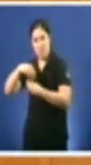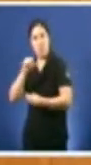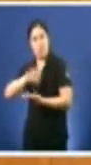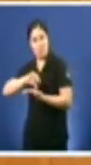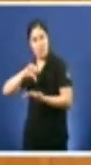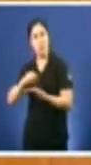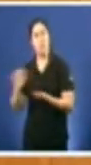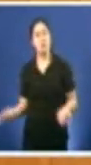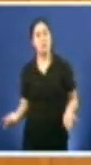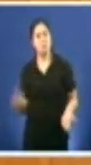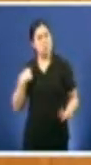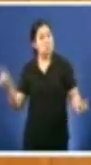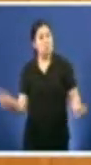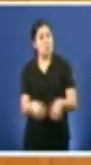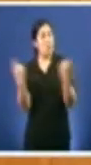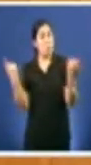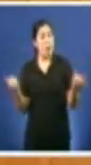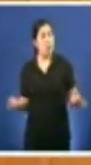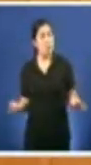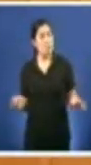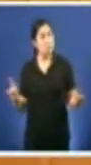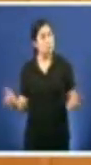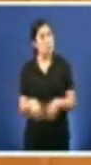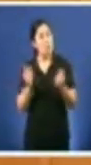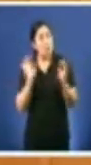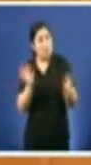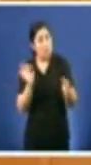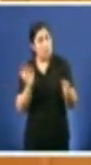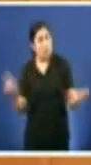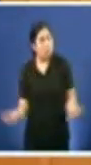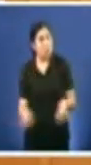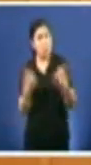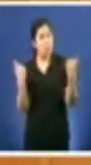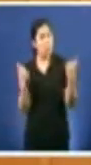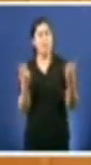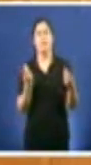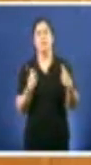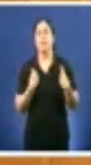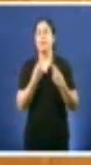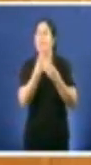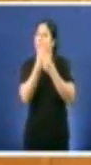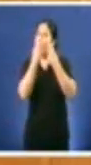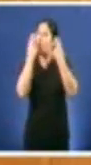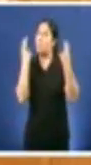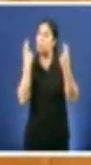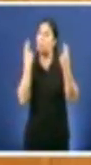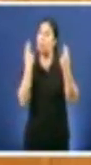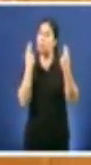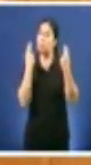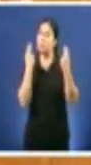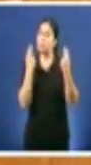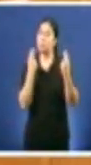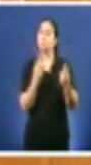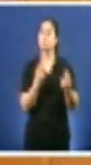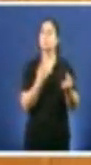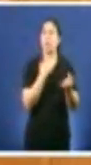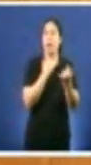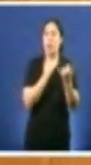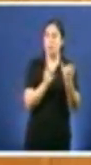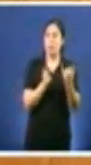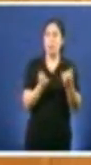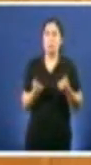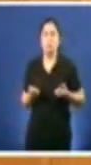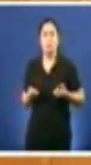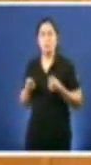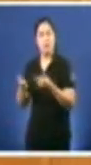verdad que dá igual a sanidade pública está a favorecer e abaratar os costes dos que van